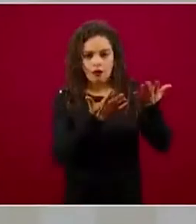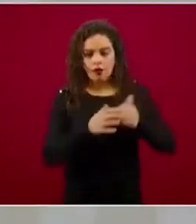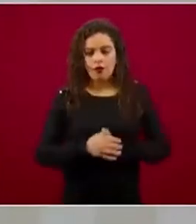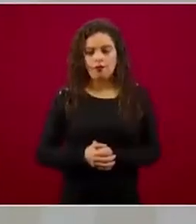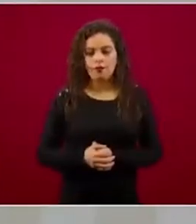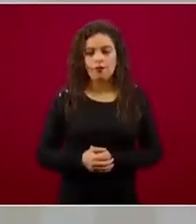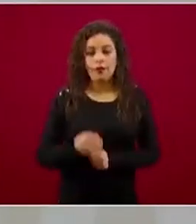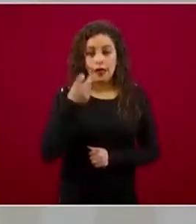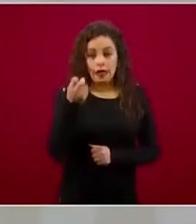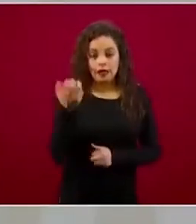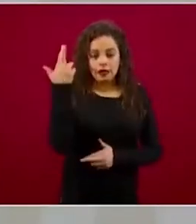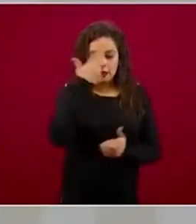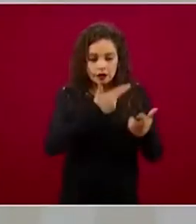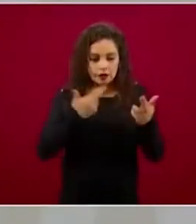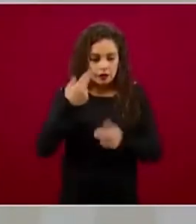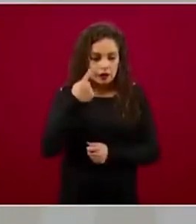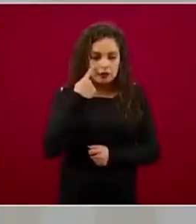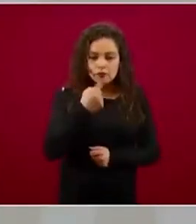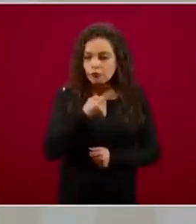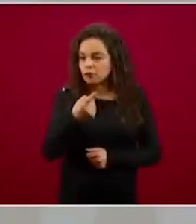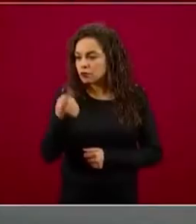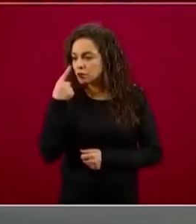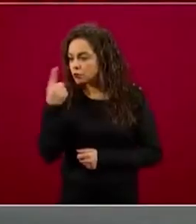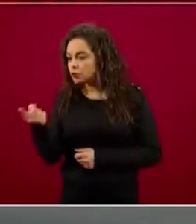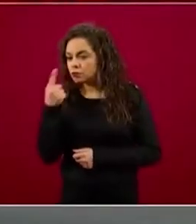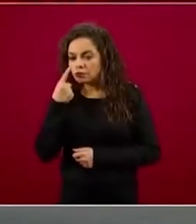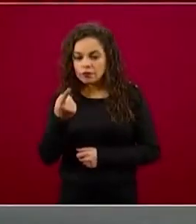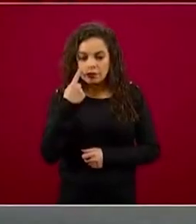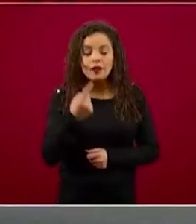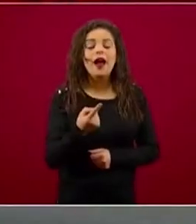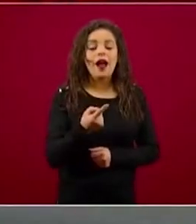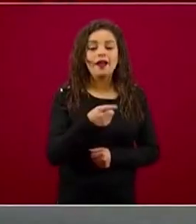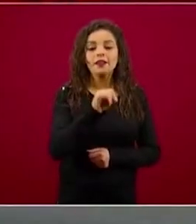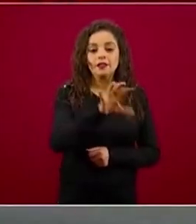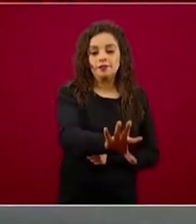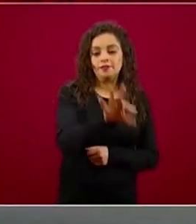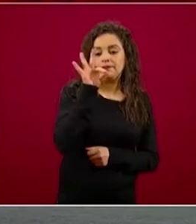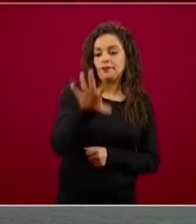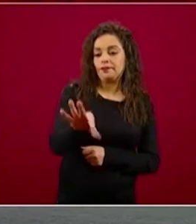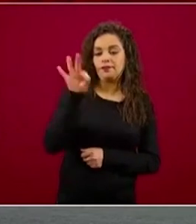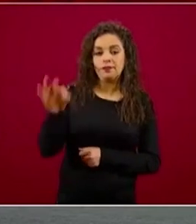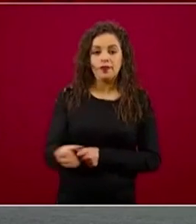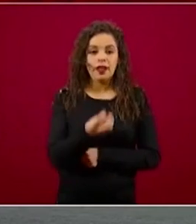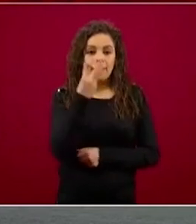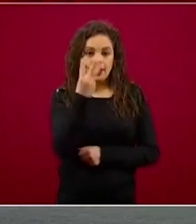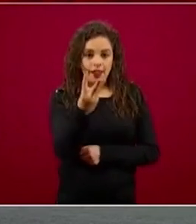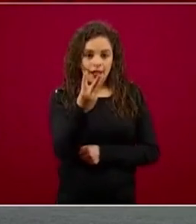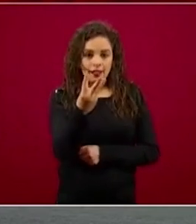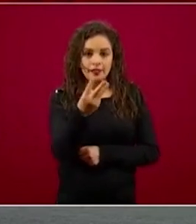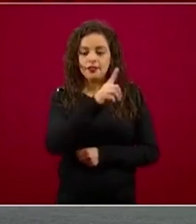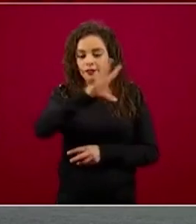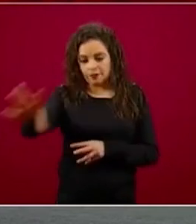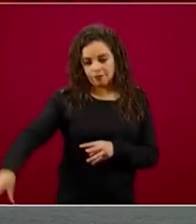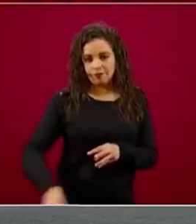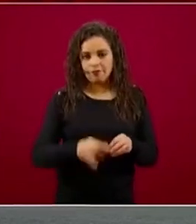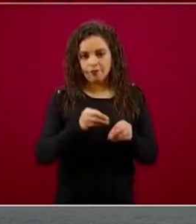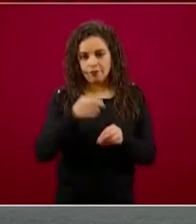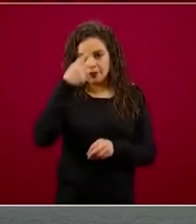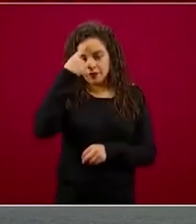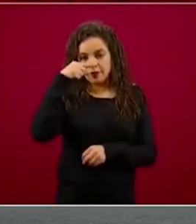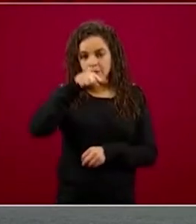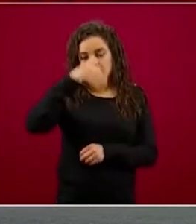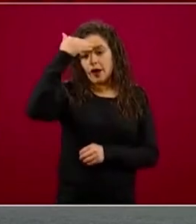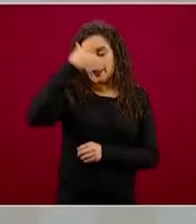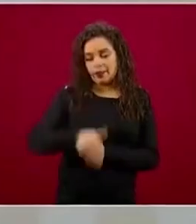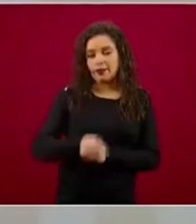para agregar estos tres sectores a la lista de esenciales. Y en el rojo, entonces, solamente